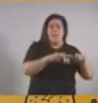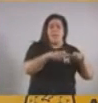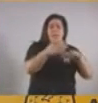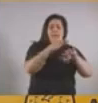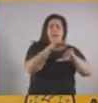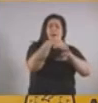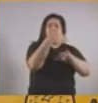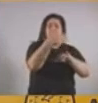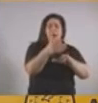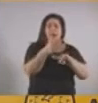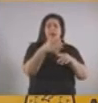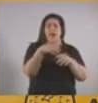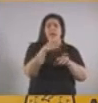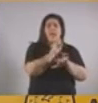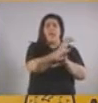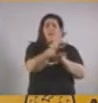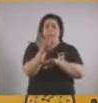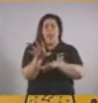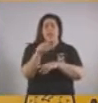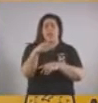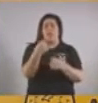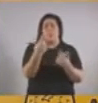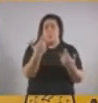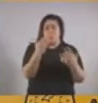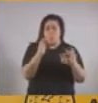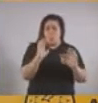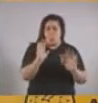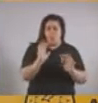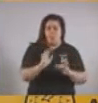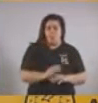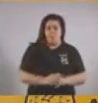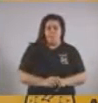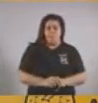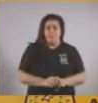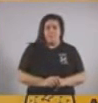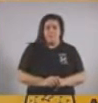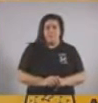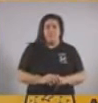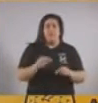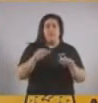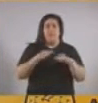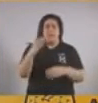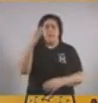llamado take away. En el caso de las actividades culturales,